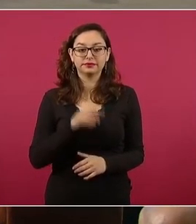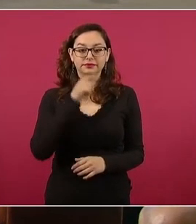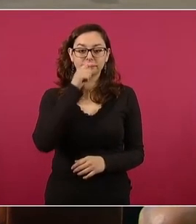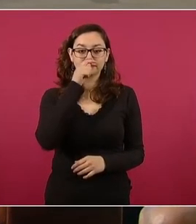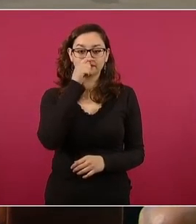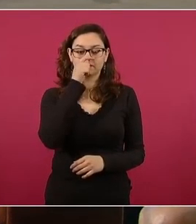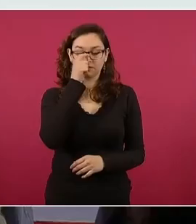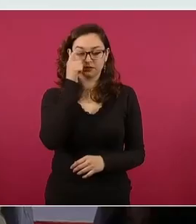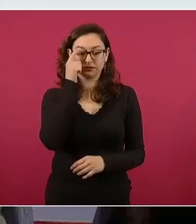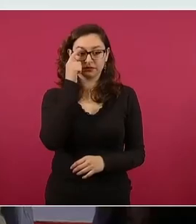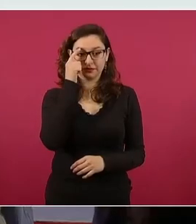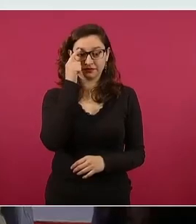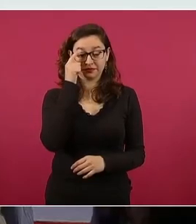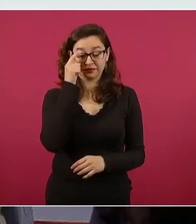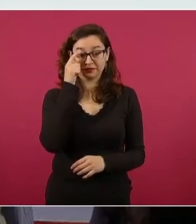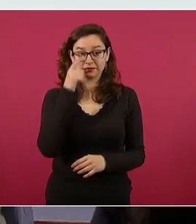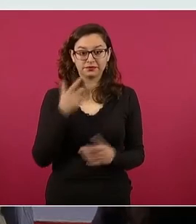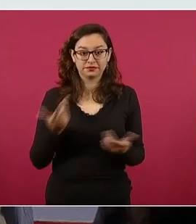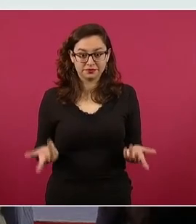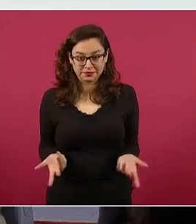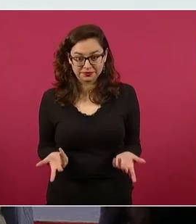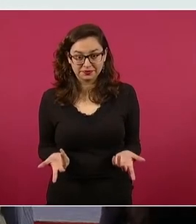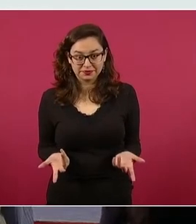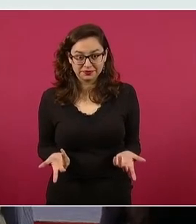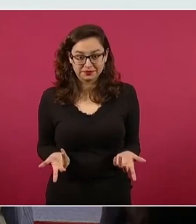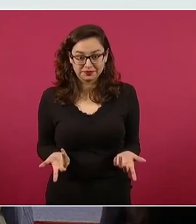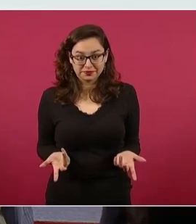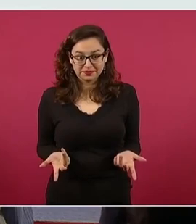¿Ustedes creen que esto no lleva dedicatoria?